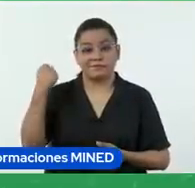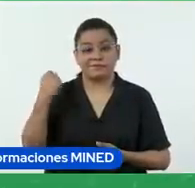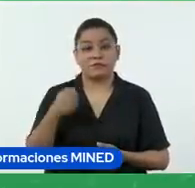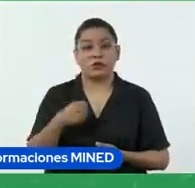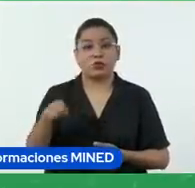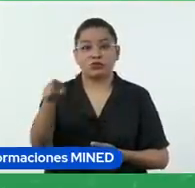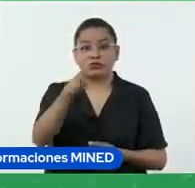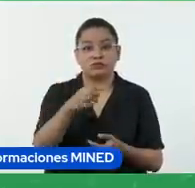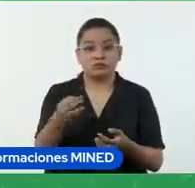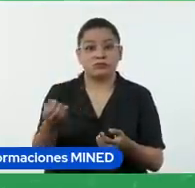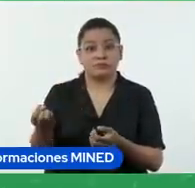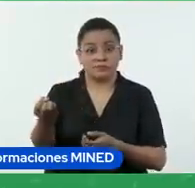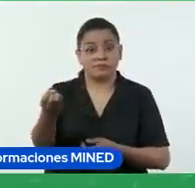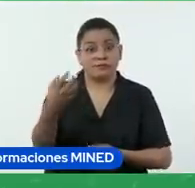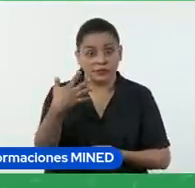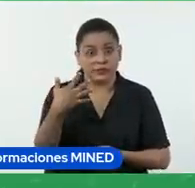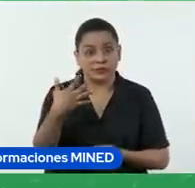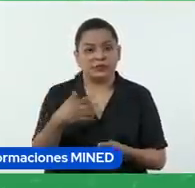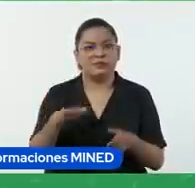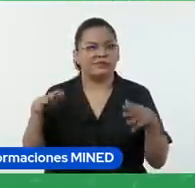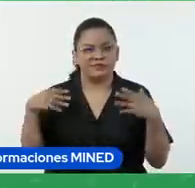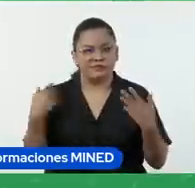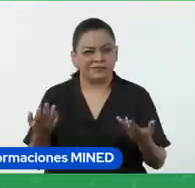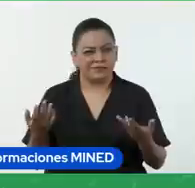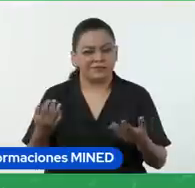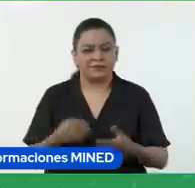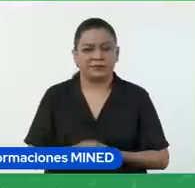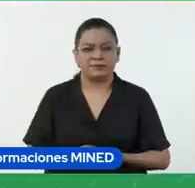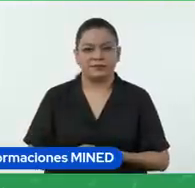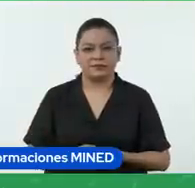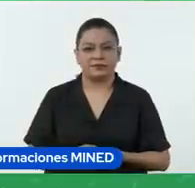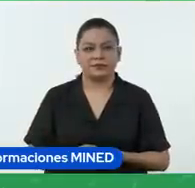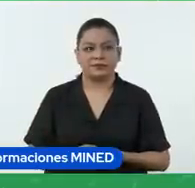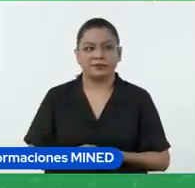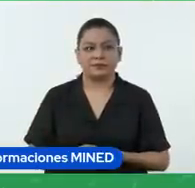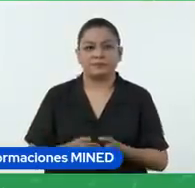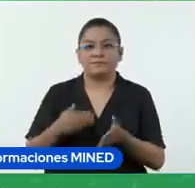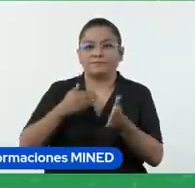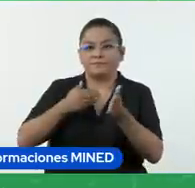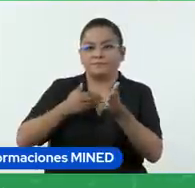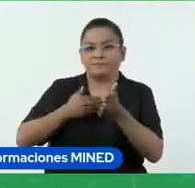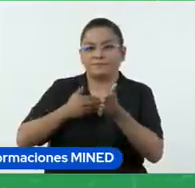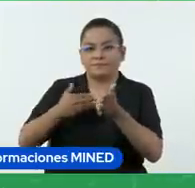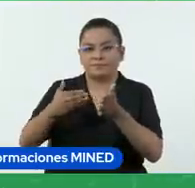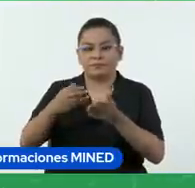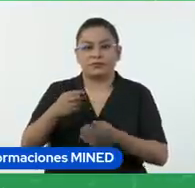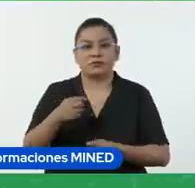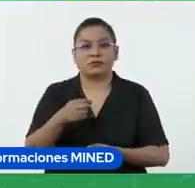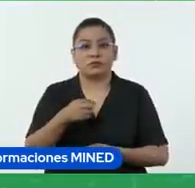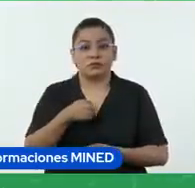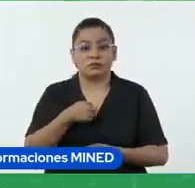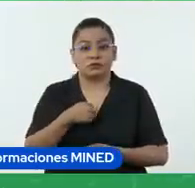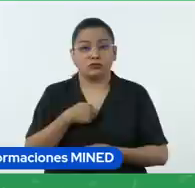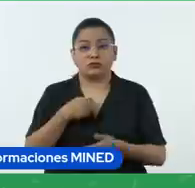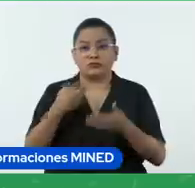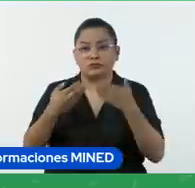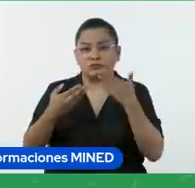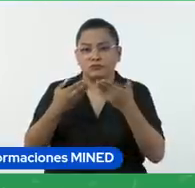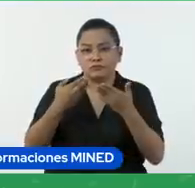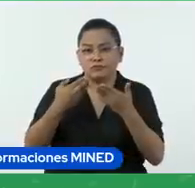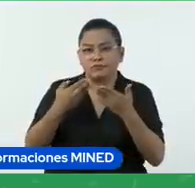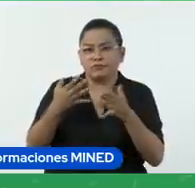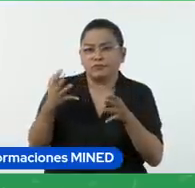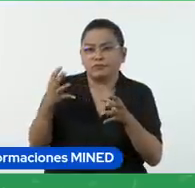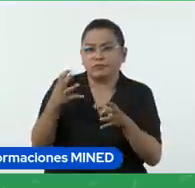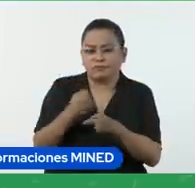mencionando, porque pese a que al inicio voy a hablar brevemente sobre la evaluación, sobre